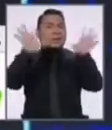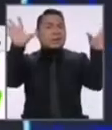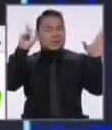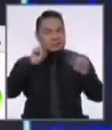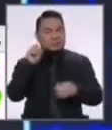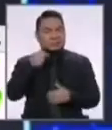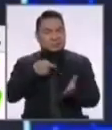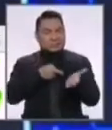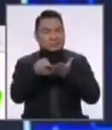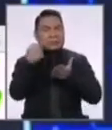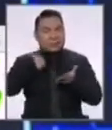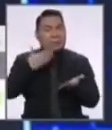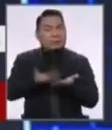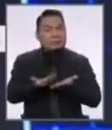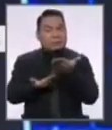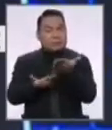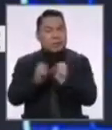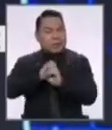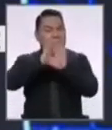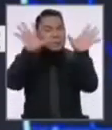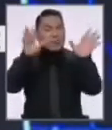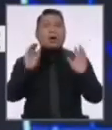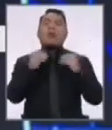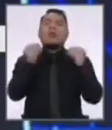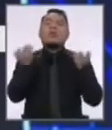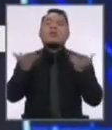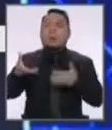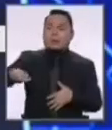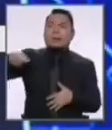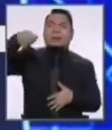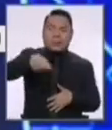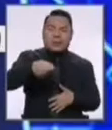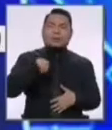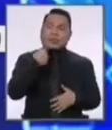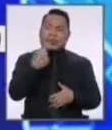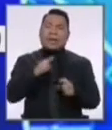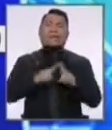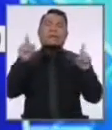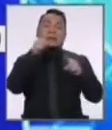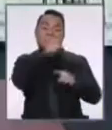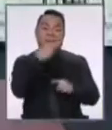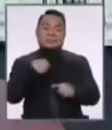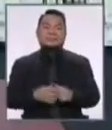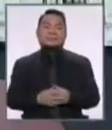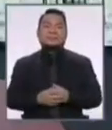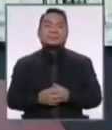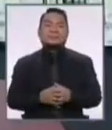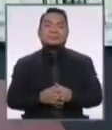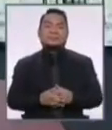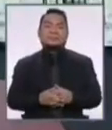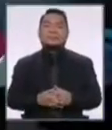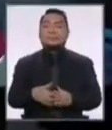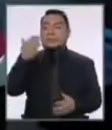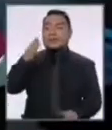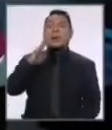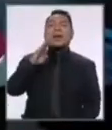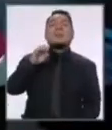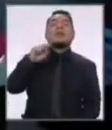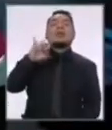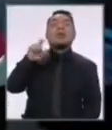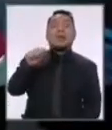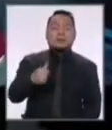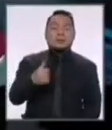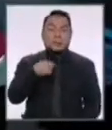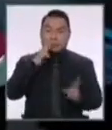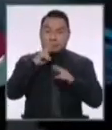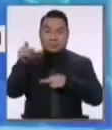transparentes en nuestras propuestas concretas y en cómo y de dónde se van a financiar. Esa es la gran diferencia. Tiempo. Don Alberto Buengolet. Hay que